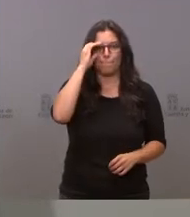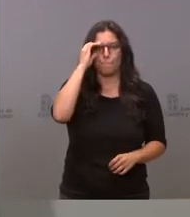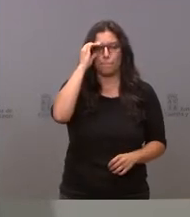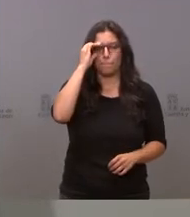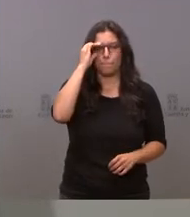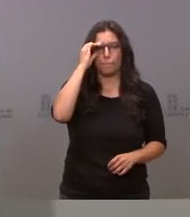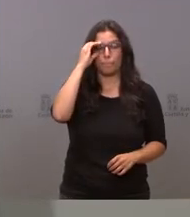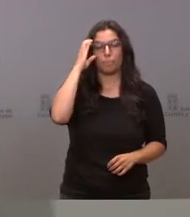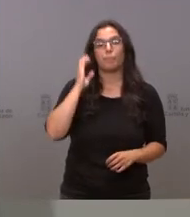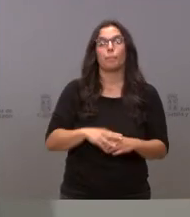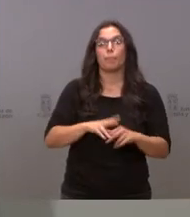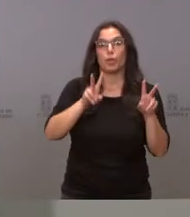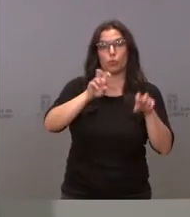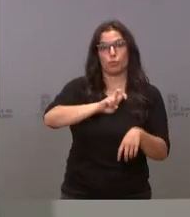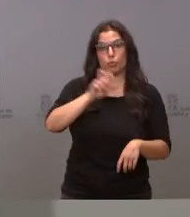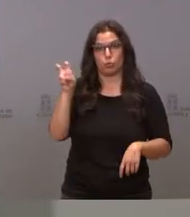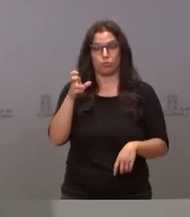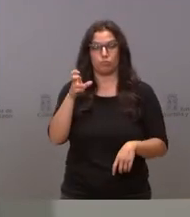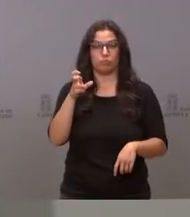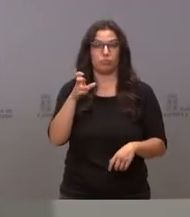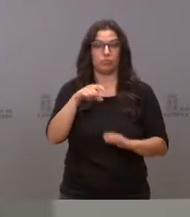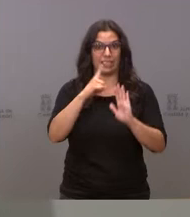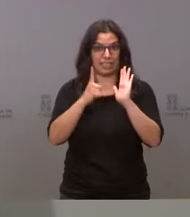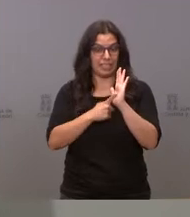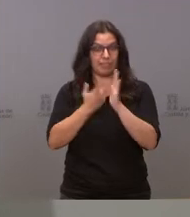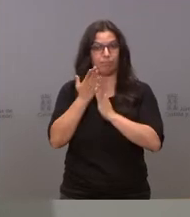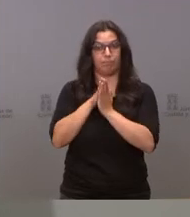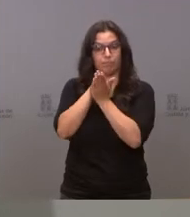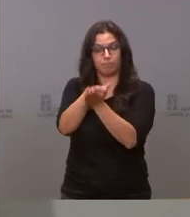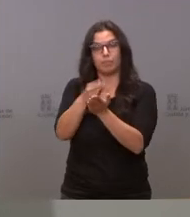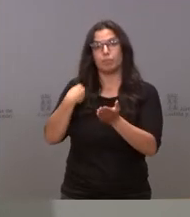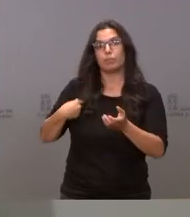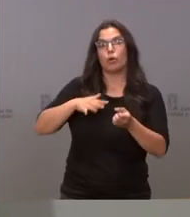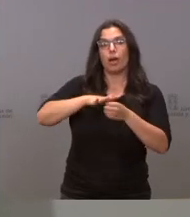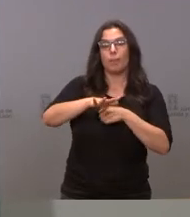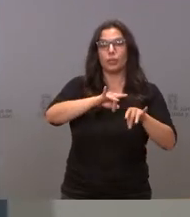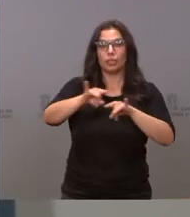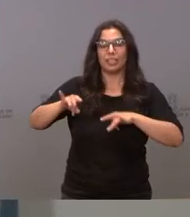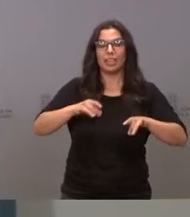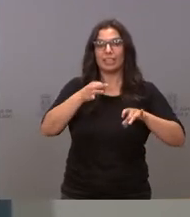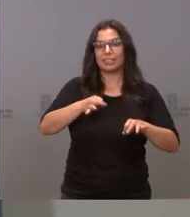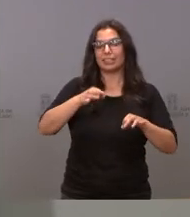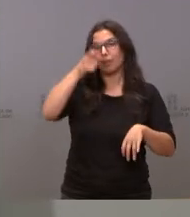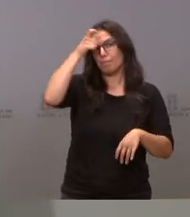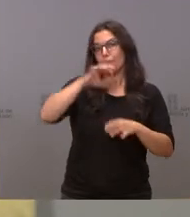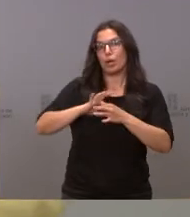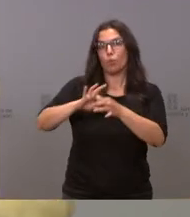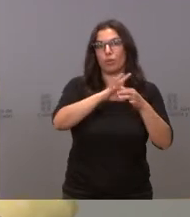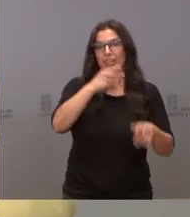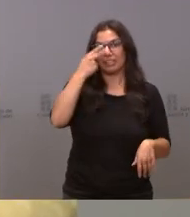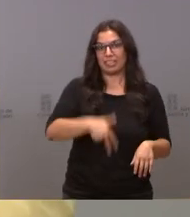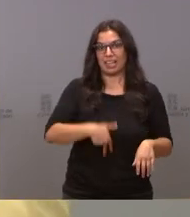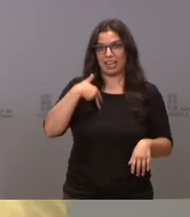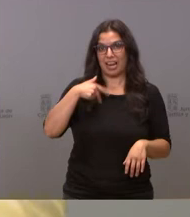Otra novedad respecto al modelo anterior es que en el ámbito territorial de las mancomunidades de interés general rurales va a estar